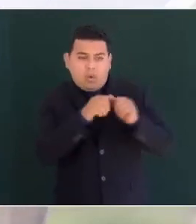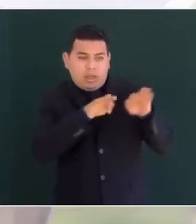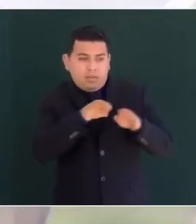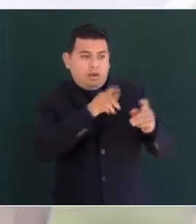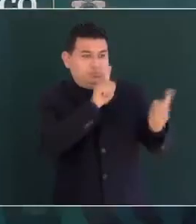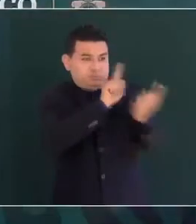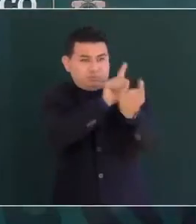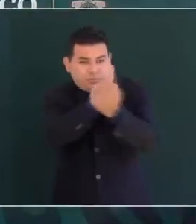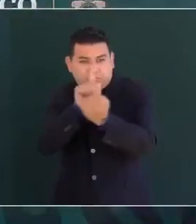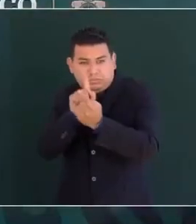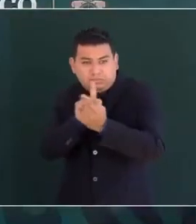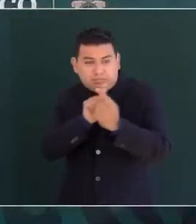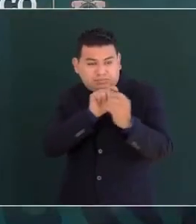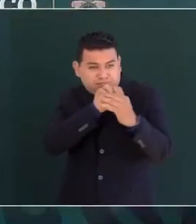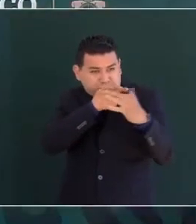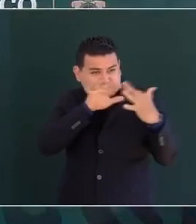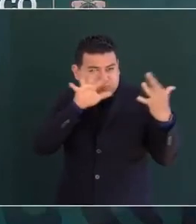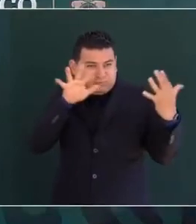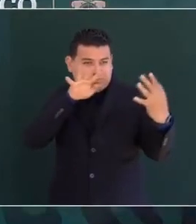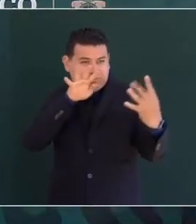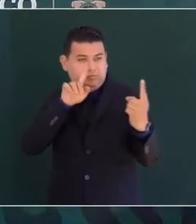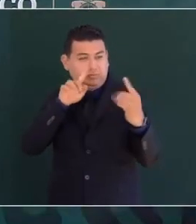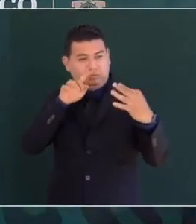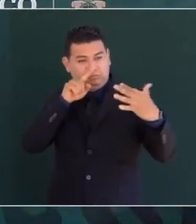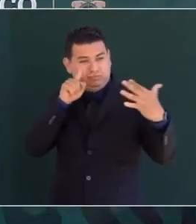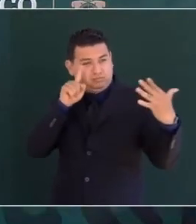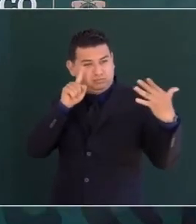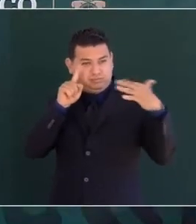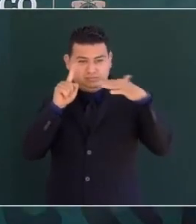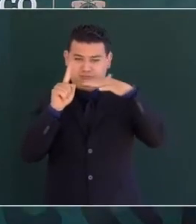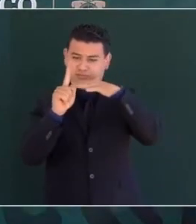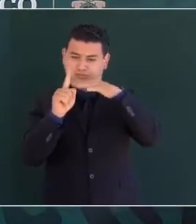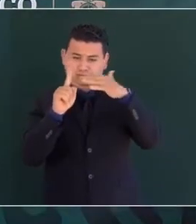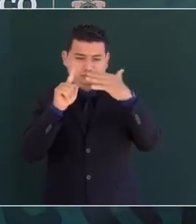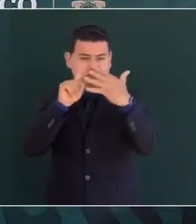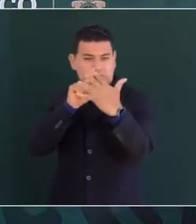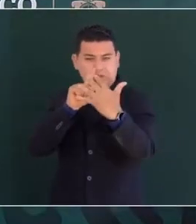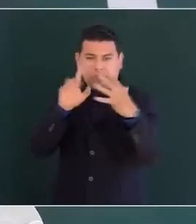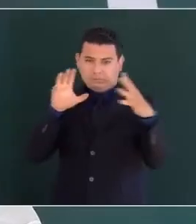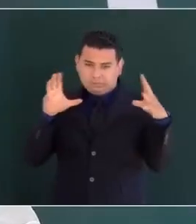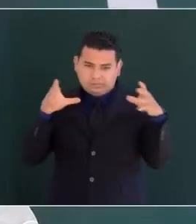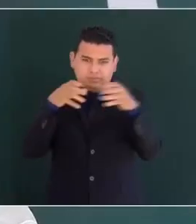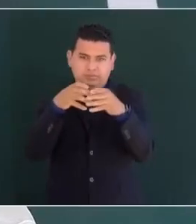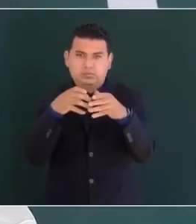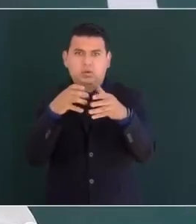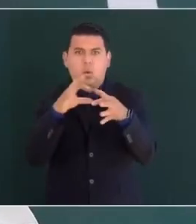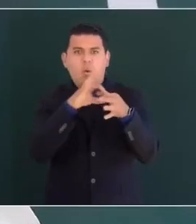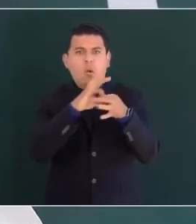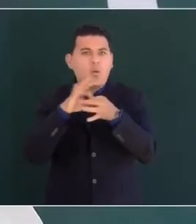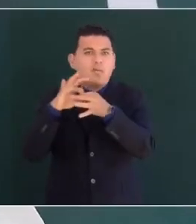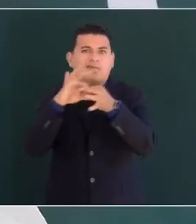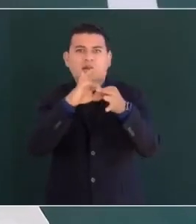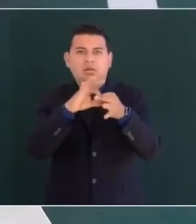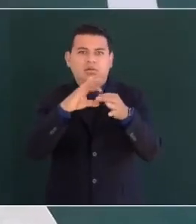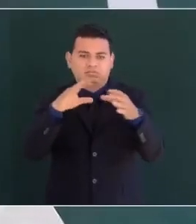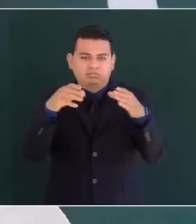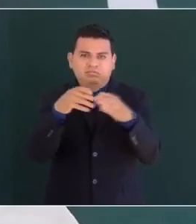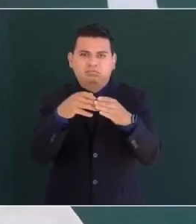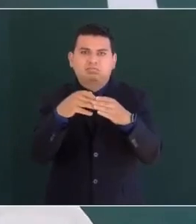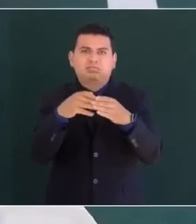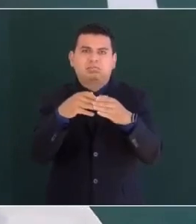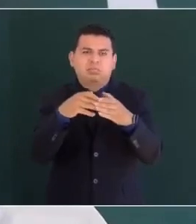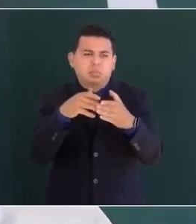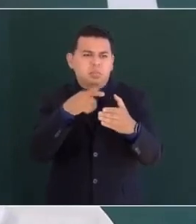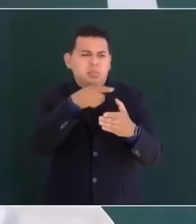Estamos trabajando para que todos los líderes se unan, sin